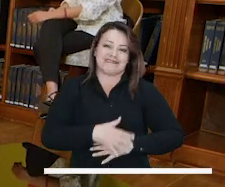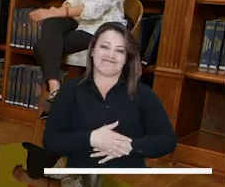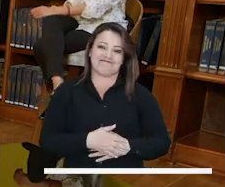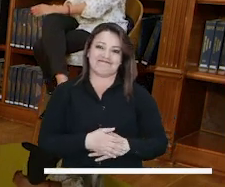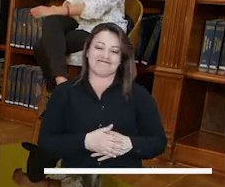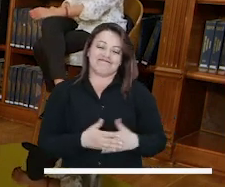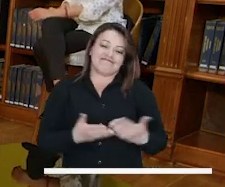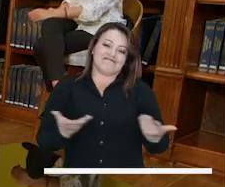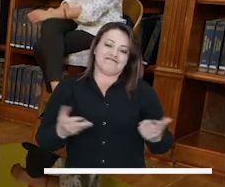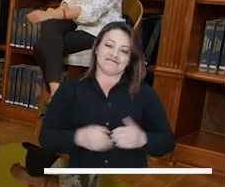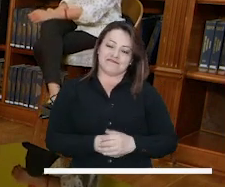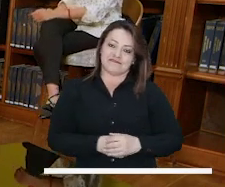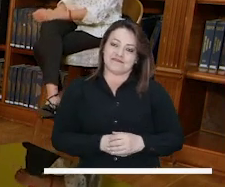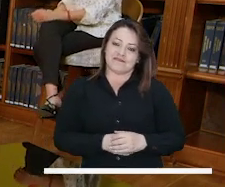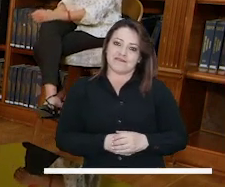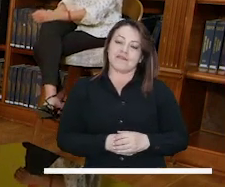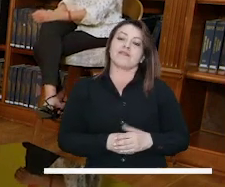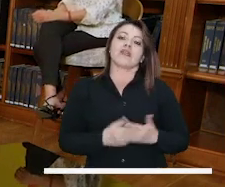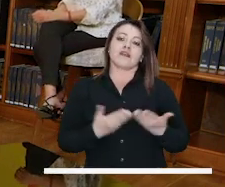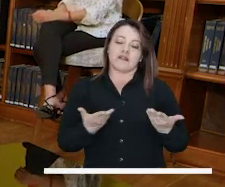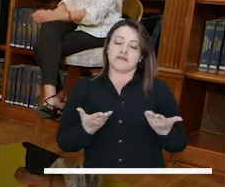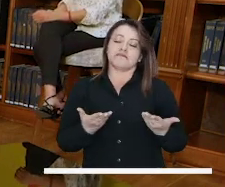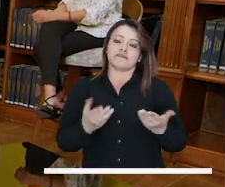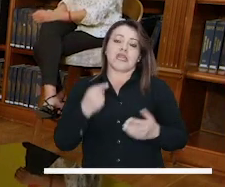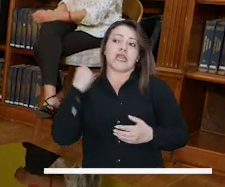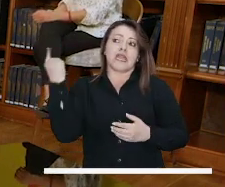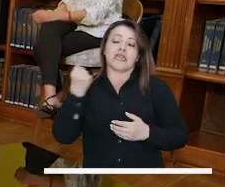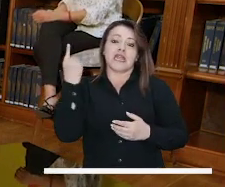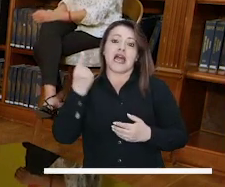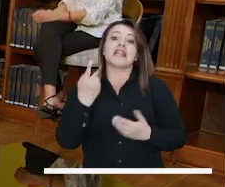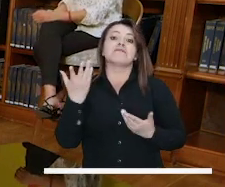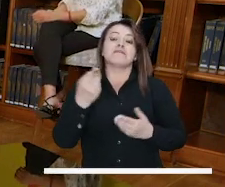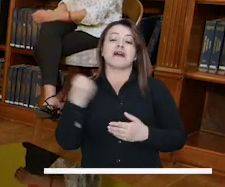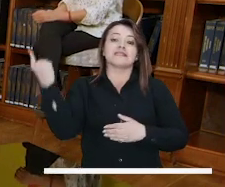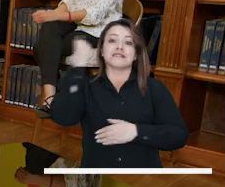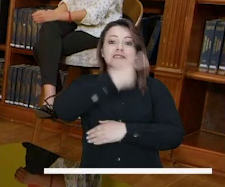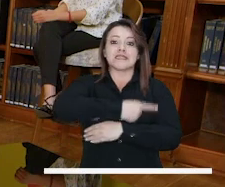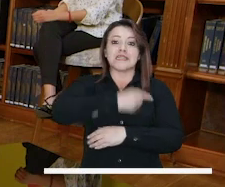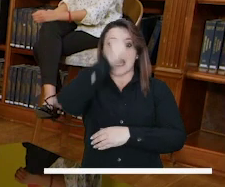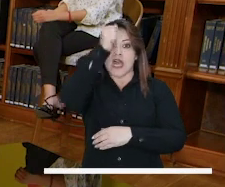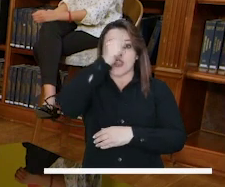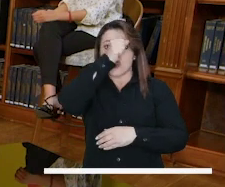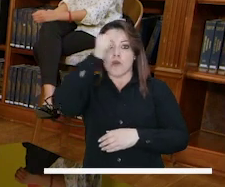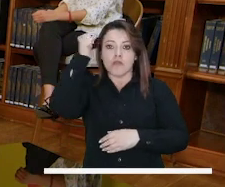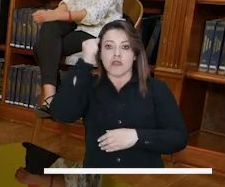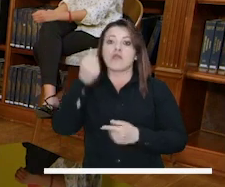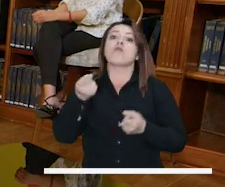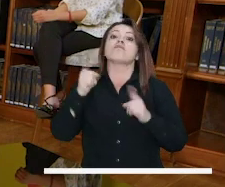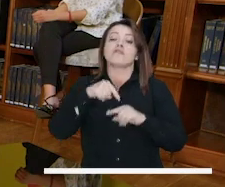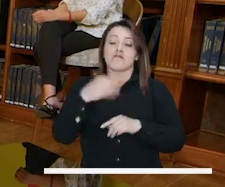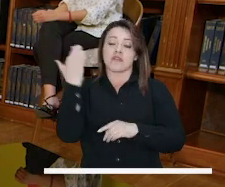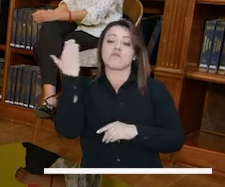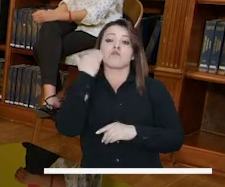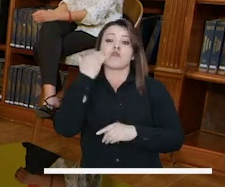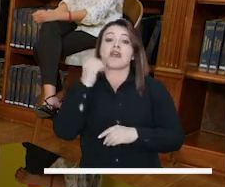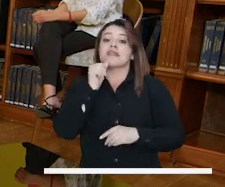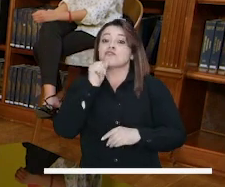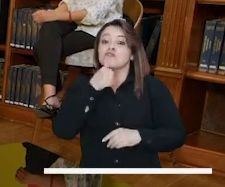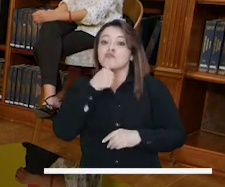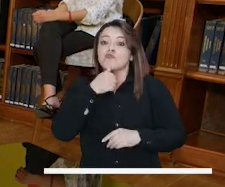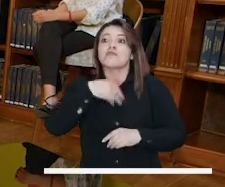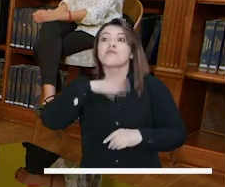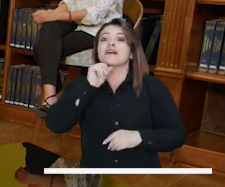en Colombia para las mujeres, o sea, la contradicción absoluta. En términos generales, el día